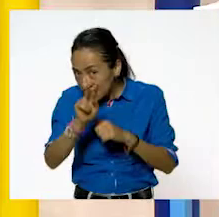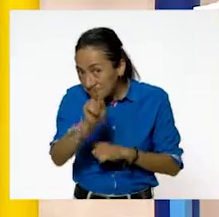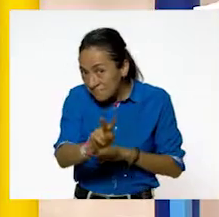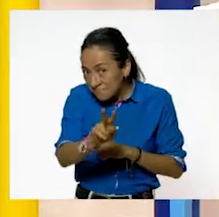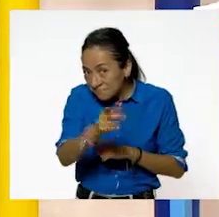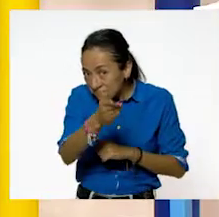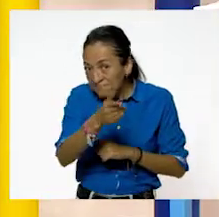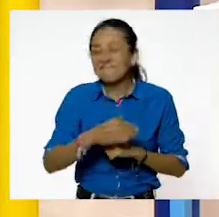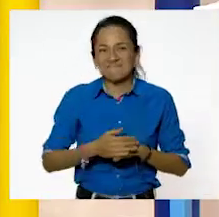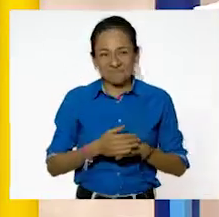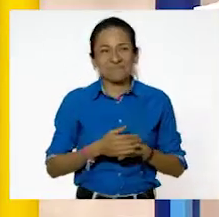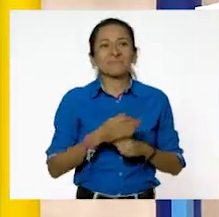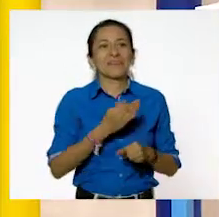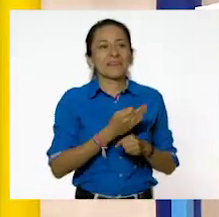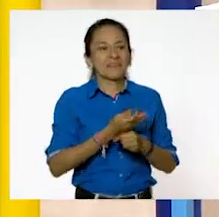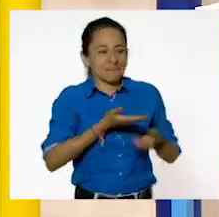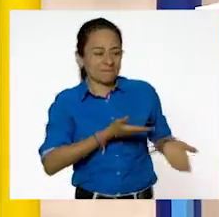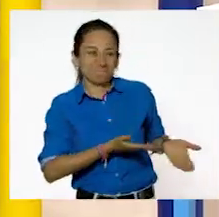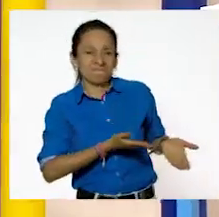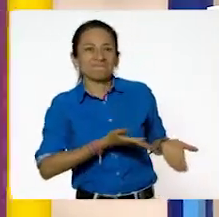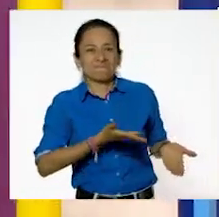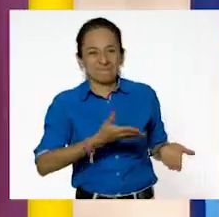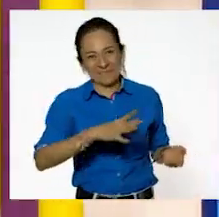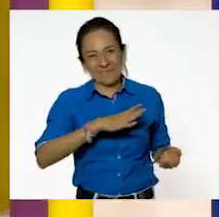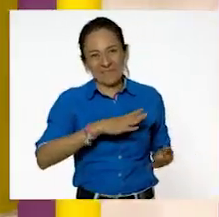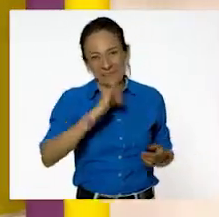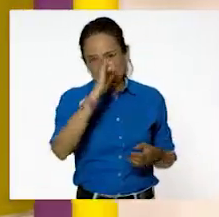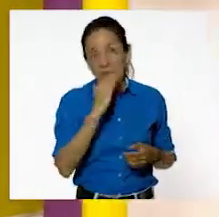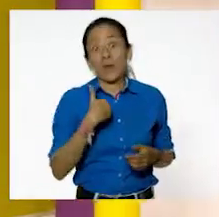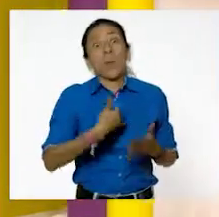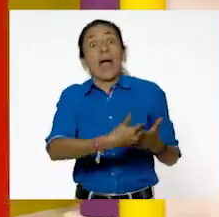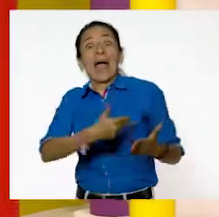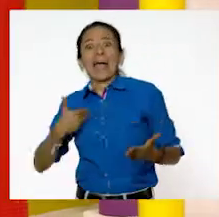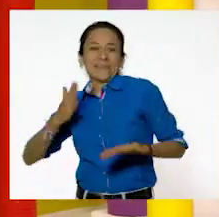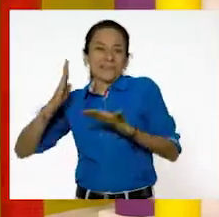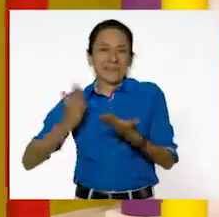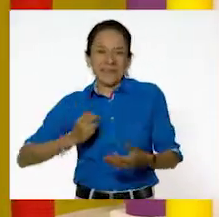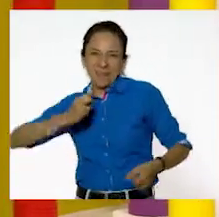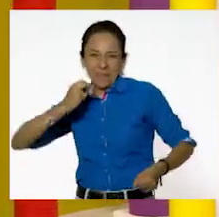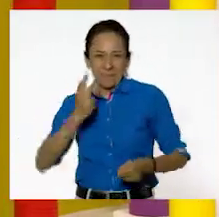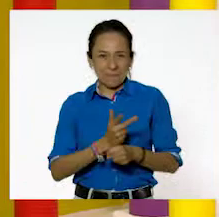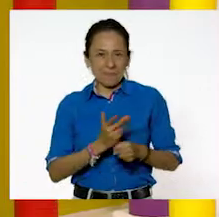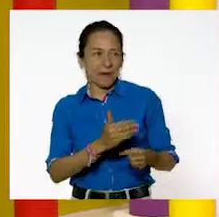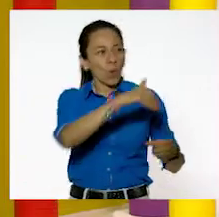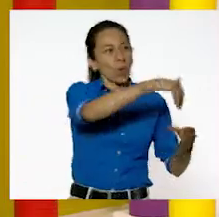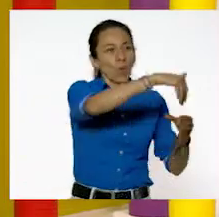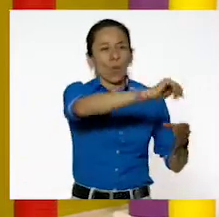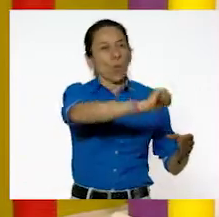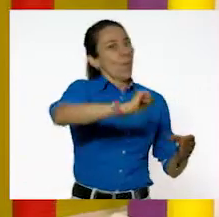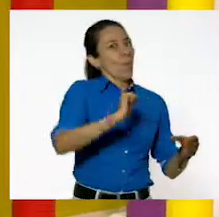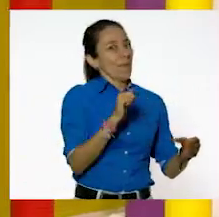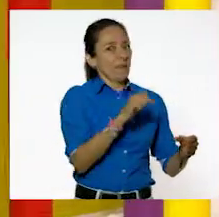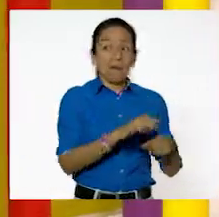imágenes que aquí las tengo precisamente en nuestro salón de clases. Llegué muy temprano y aquí las dejé guardaditas. Muy bien. Todo en orden.